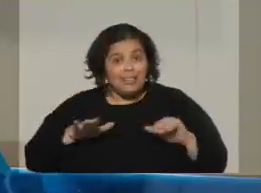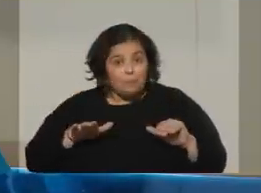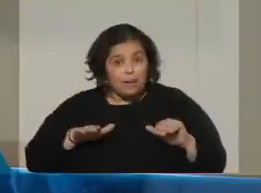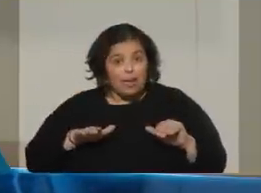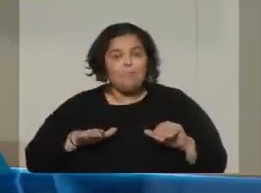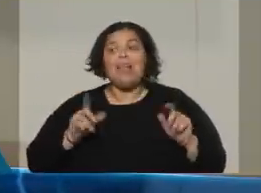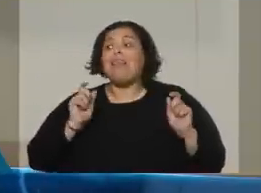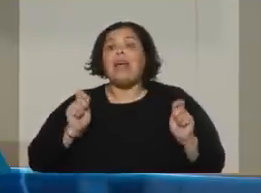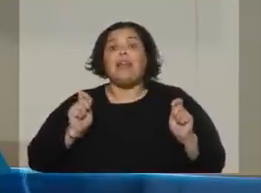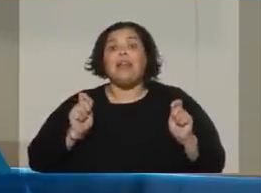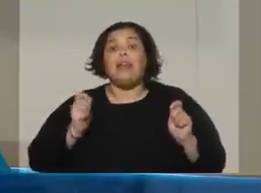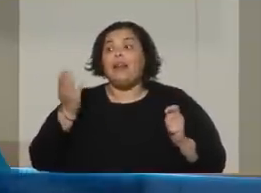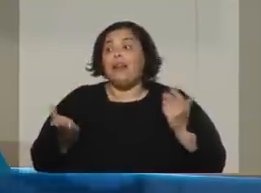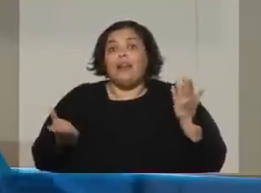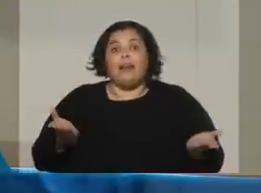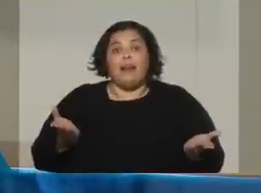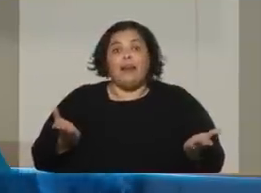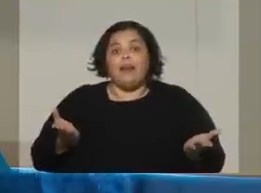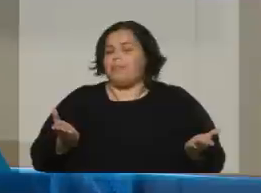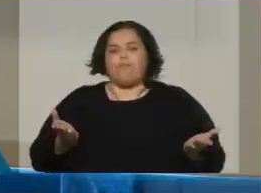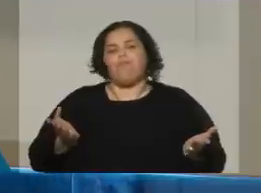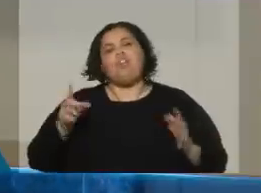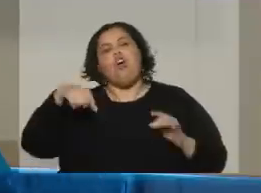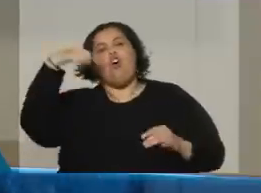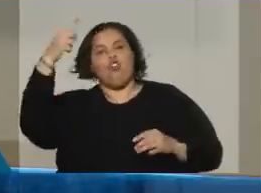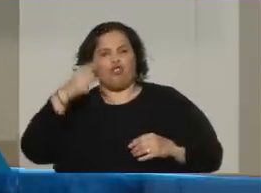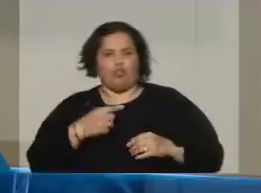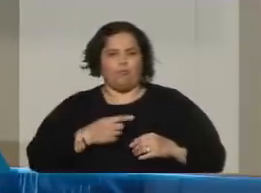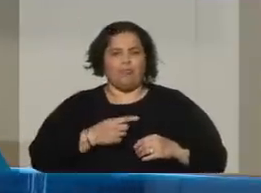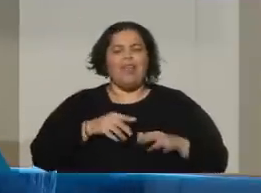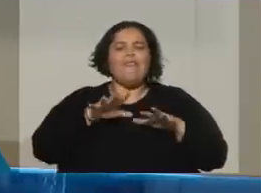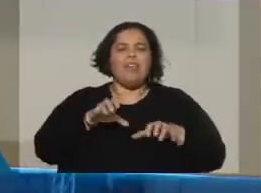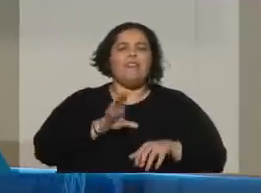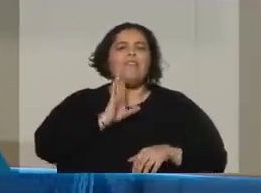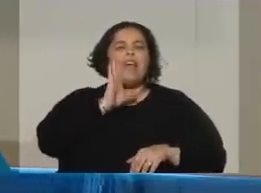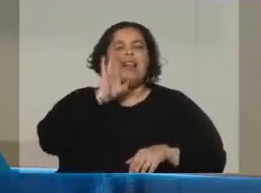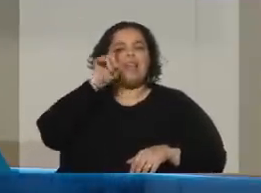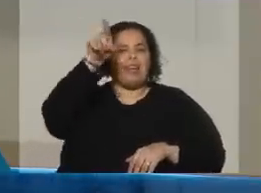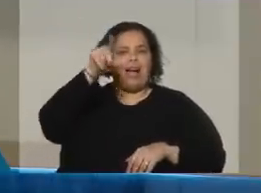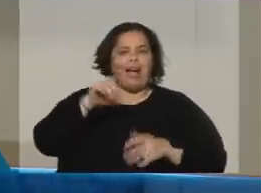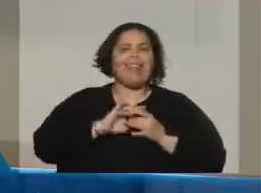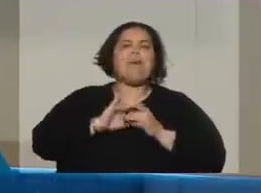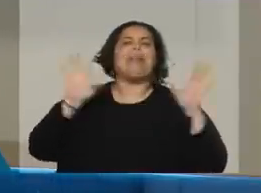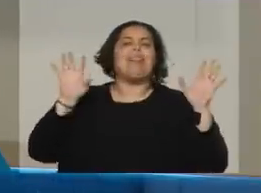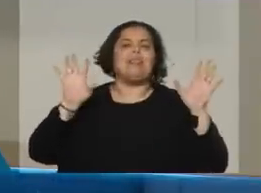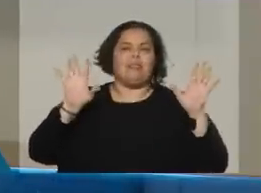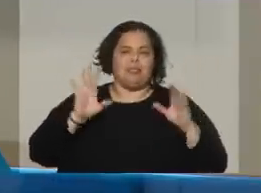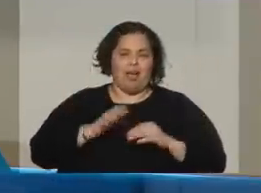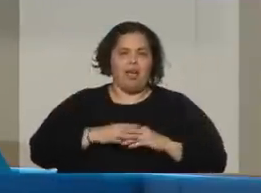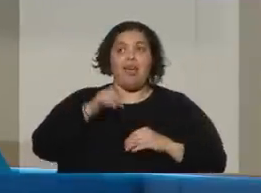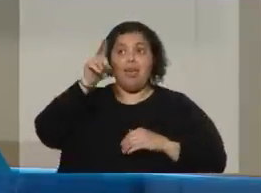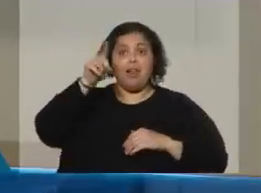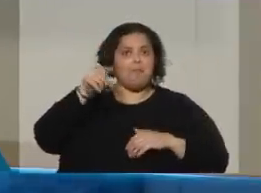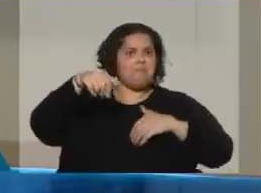la tiene Puigdemont, el más radical de los independentistas catalanes. ¿Por qué?